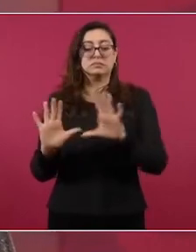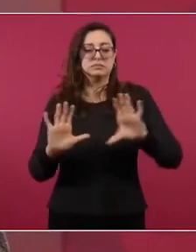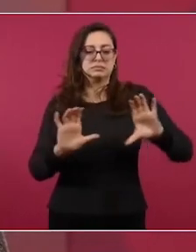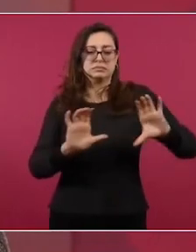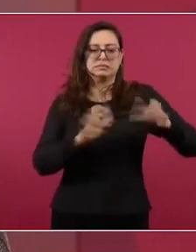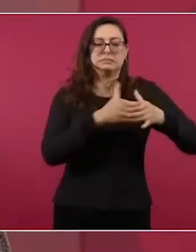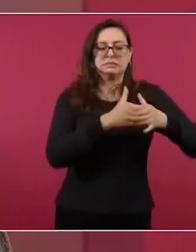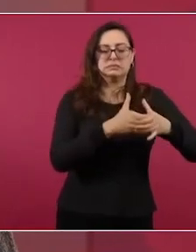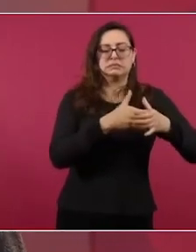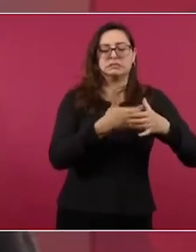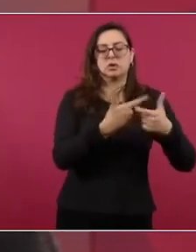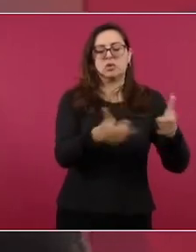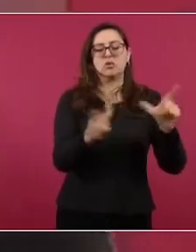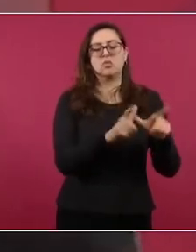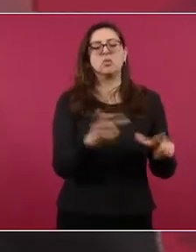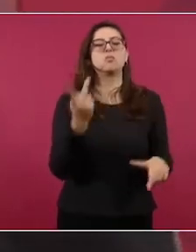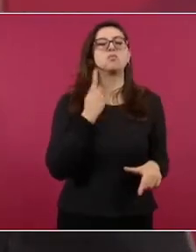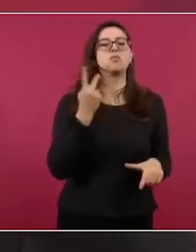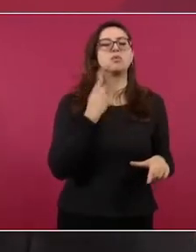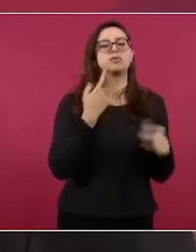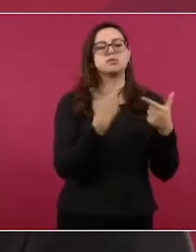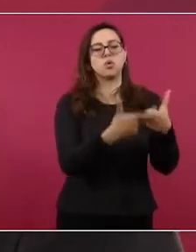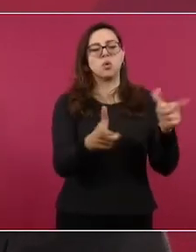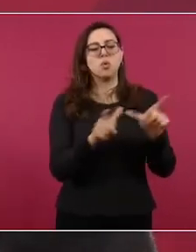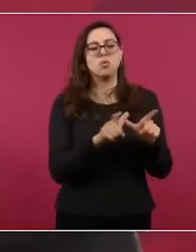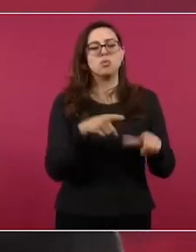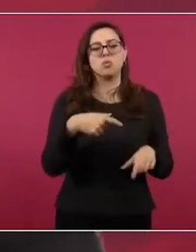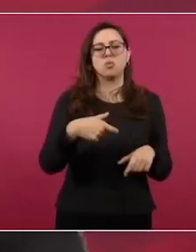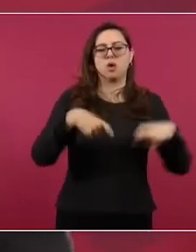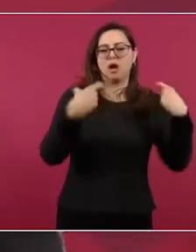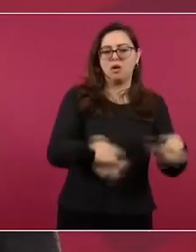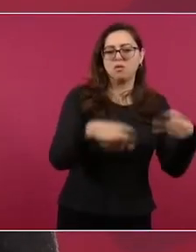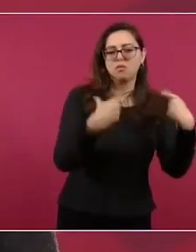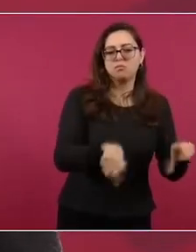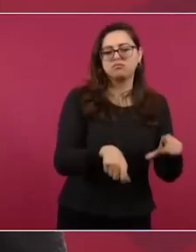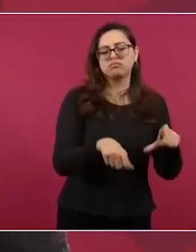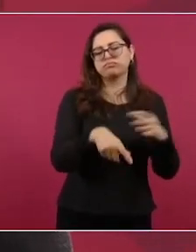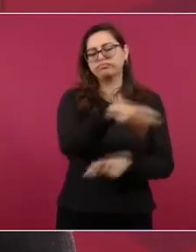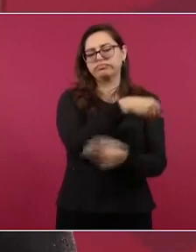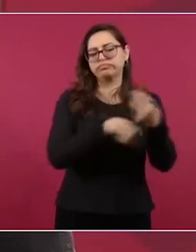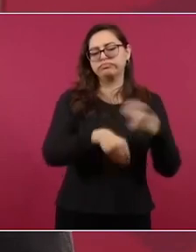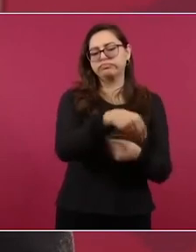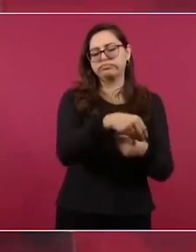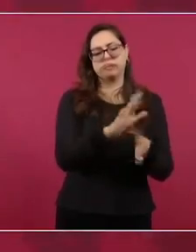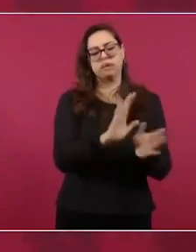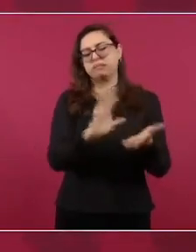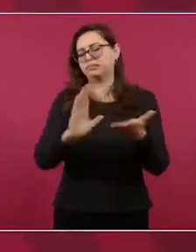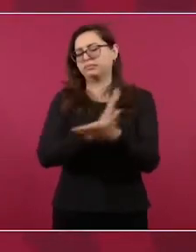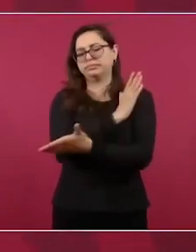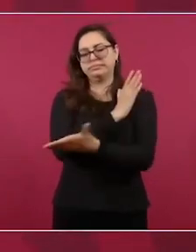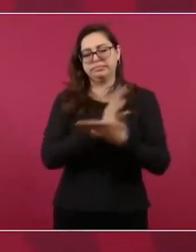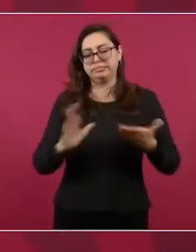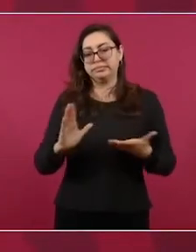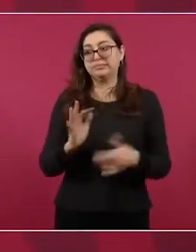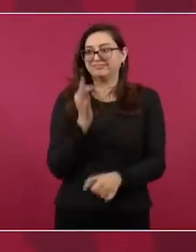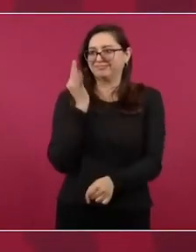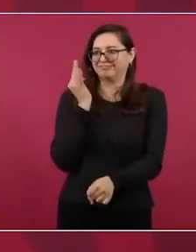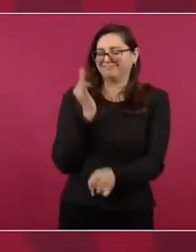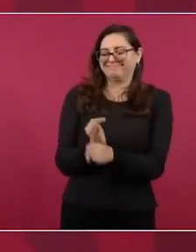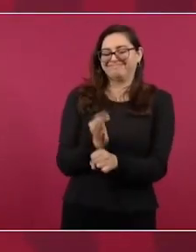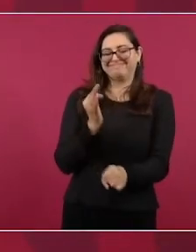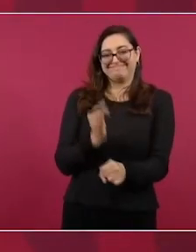de poder económico y político del Perú, que son los que han